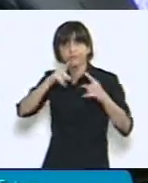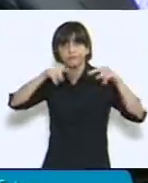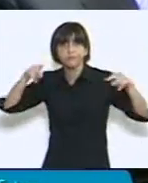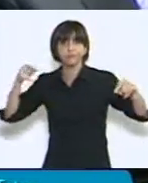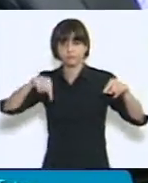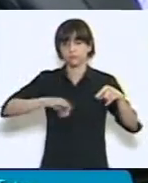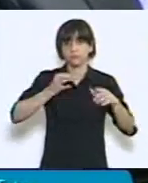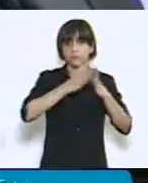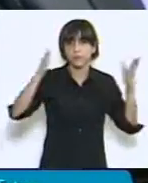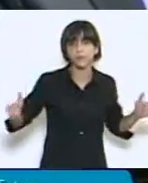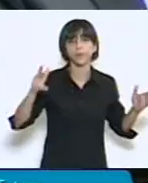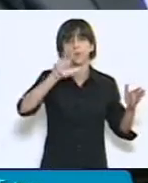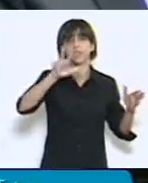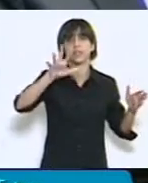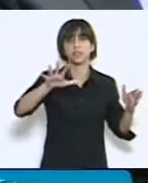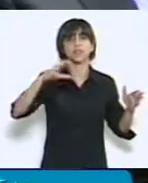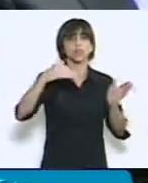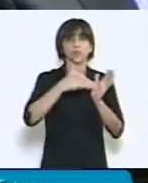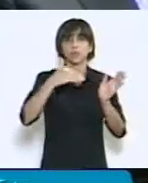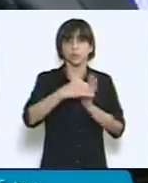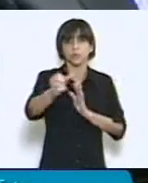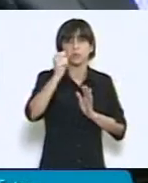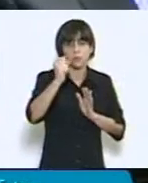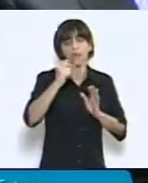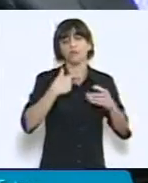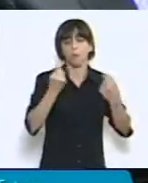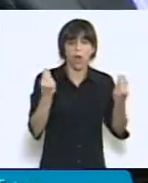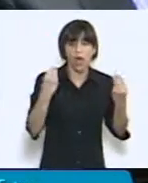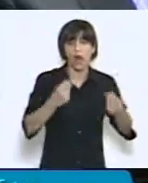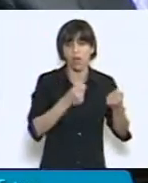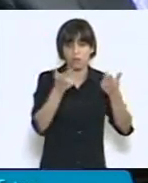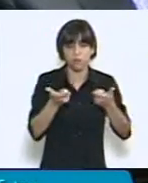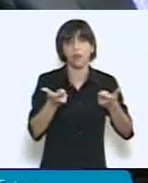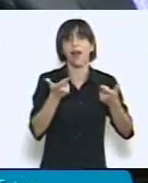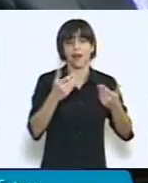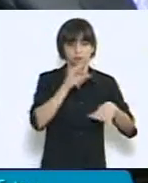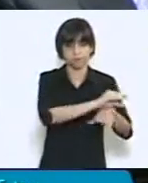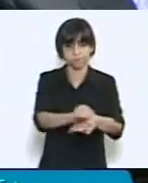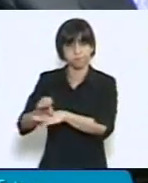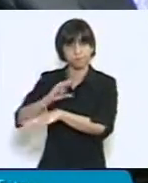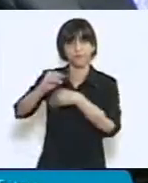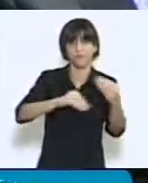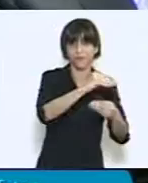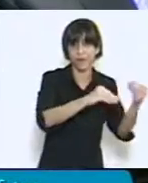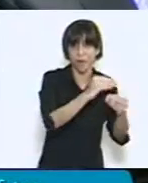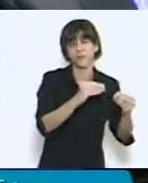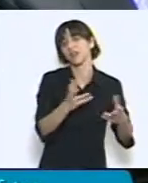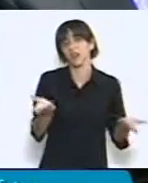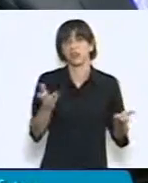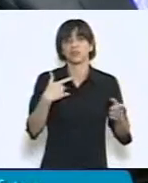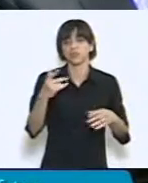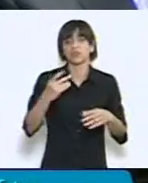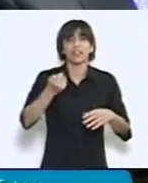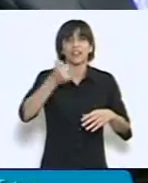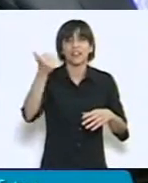para atender a 3.573.598 asignaciones familiares, lo que implica casi el